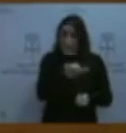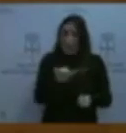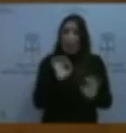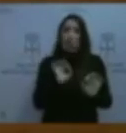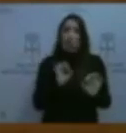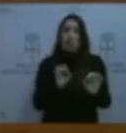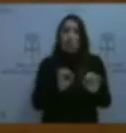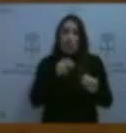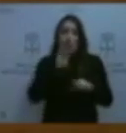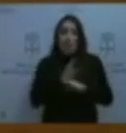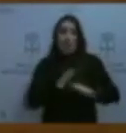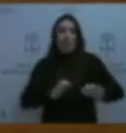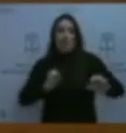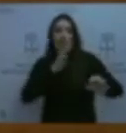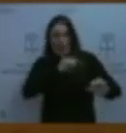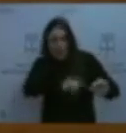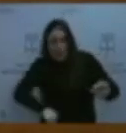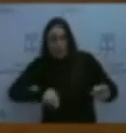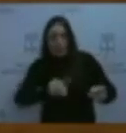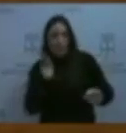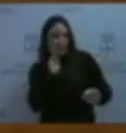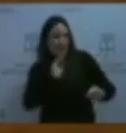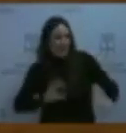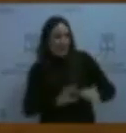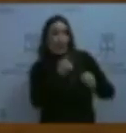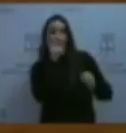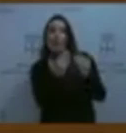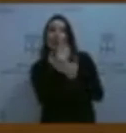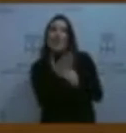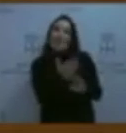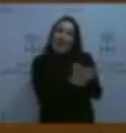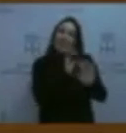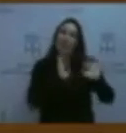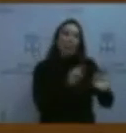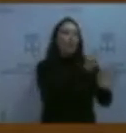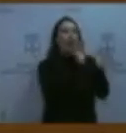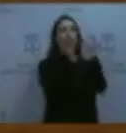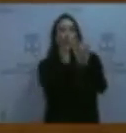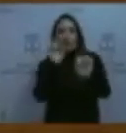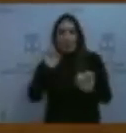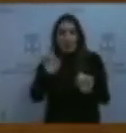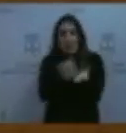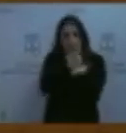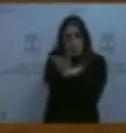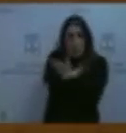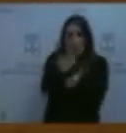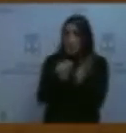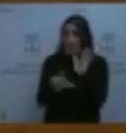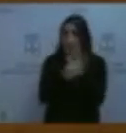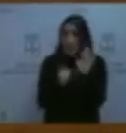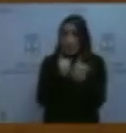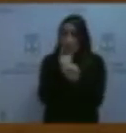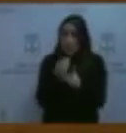Pleno en que Podemos trae esta interpelación, casualmente se ponen en contacto con este profesor despedido improcedentemente, tal y como ha